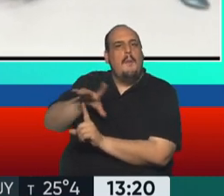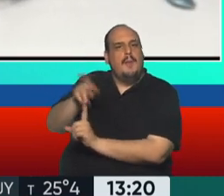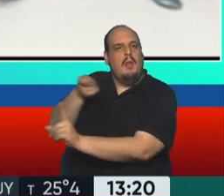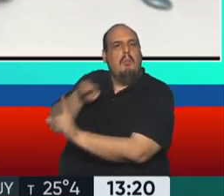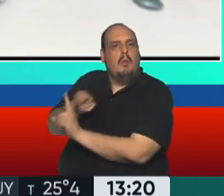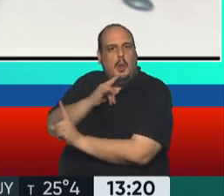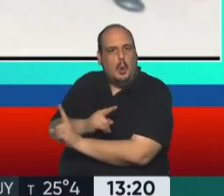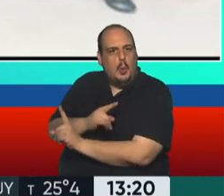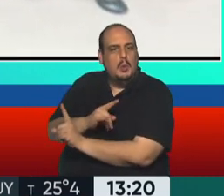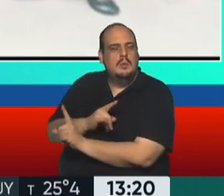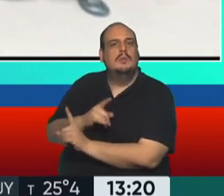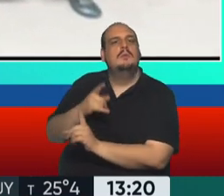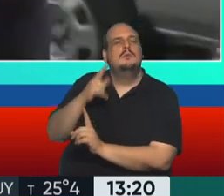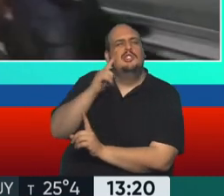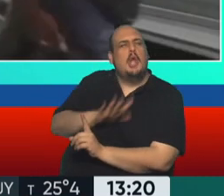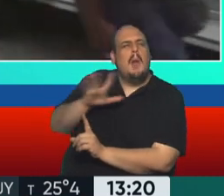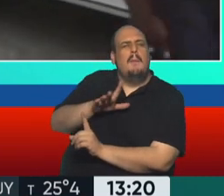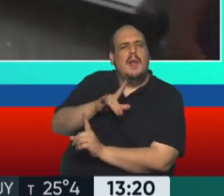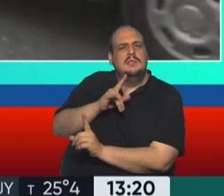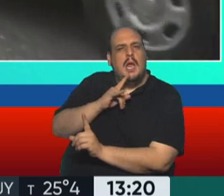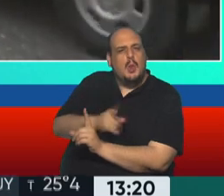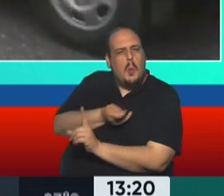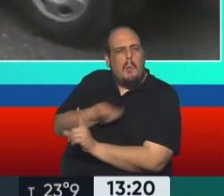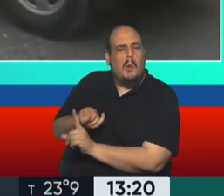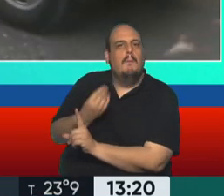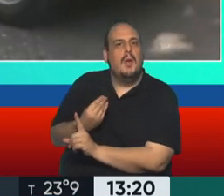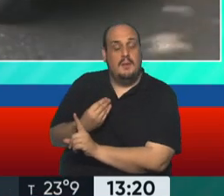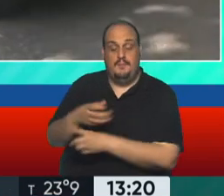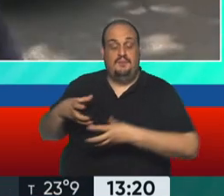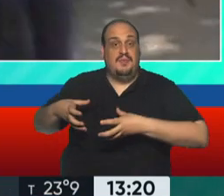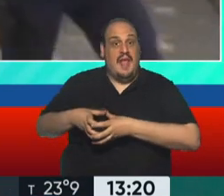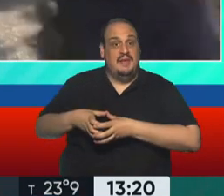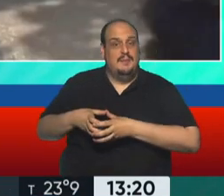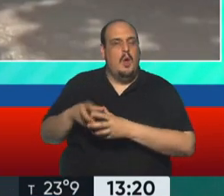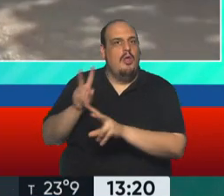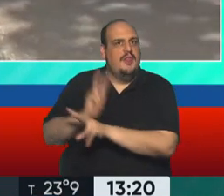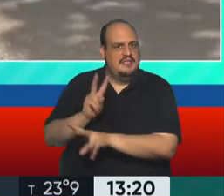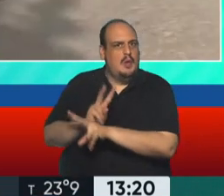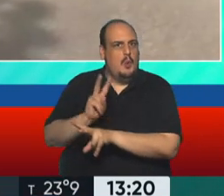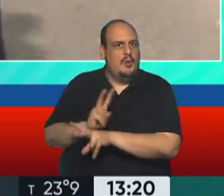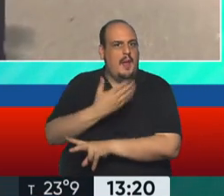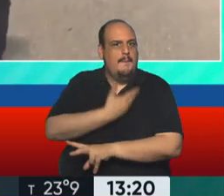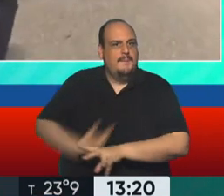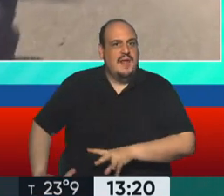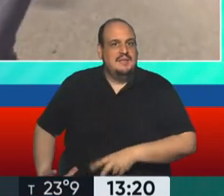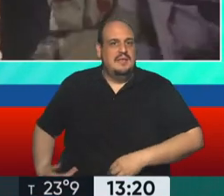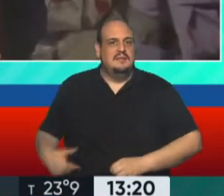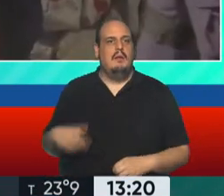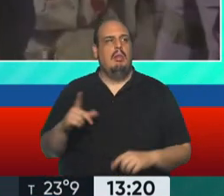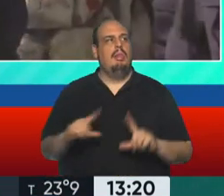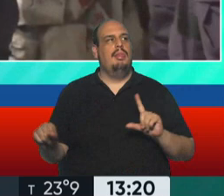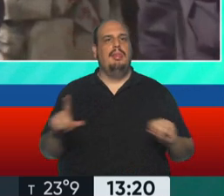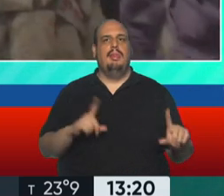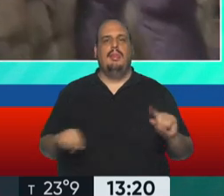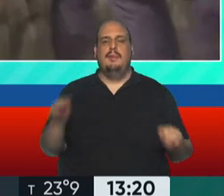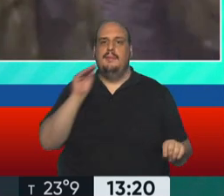presidente. ¿Por qué implicados? Recordemos que su equipo de seguridad presidencial, bueno, dejó allanado el terreno para que todo pase,